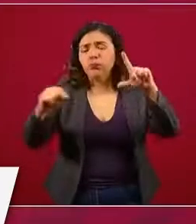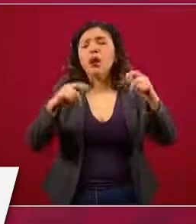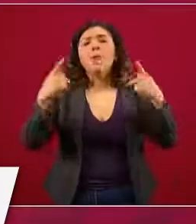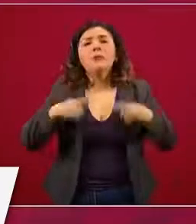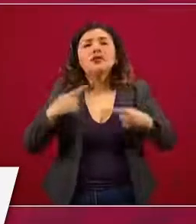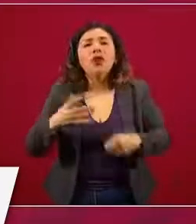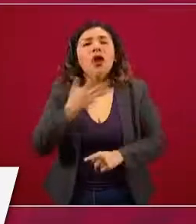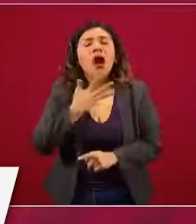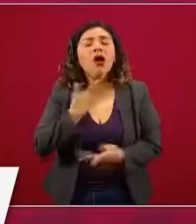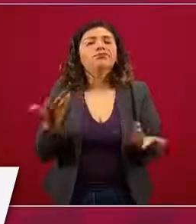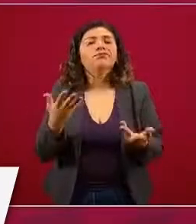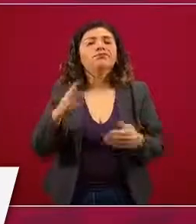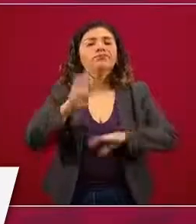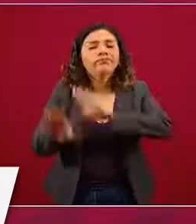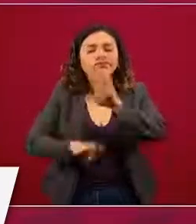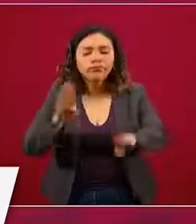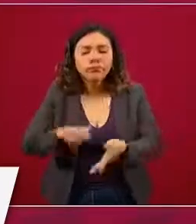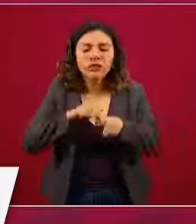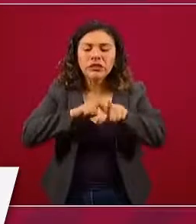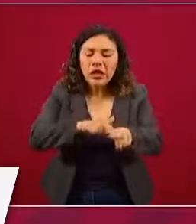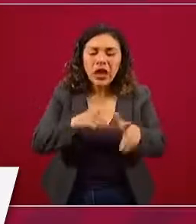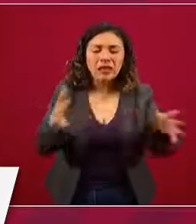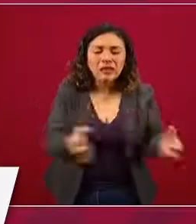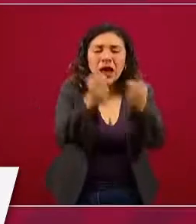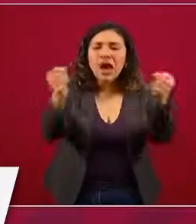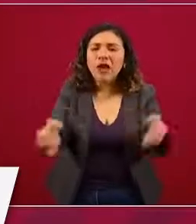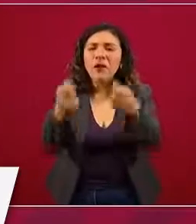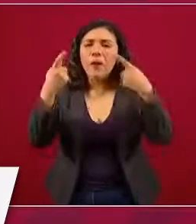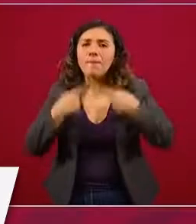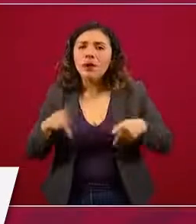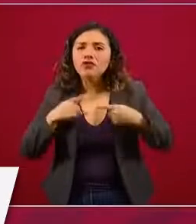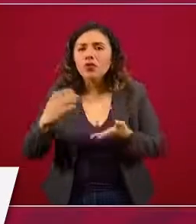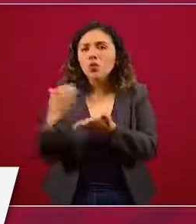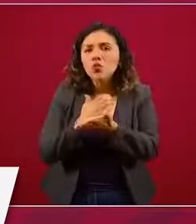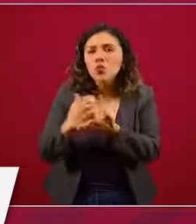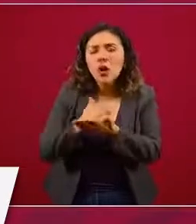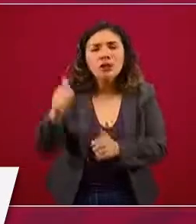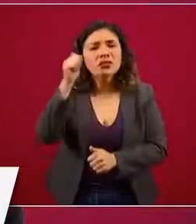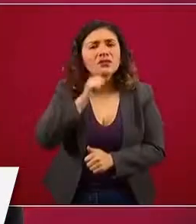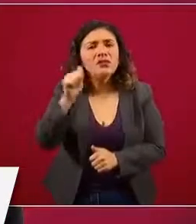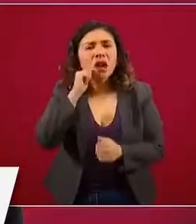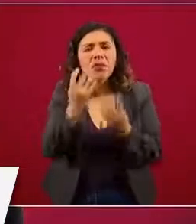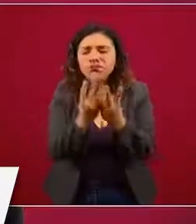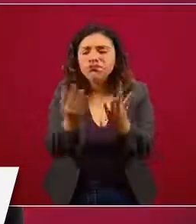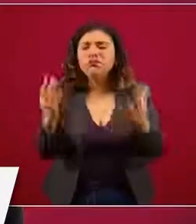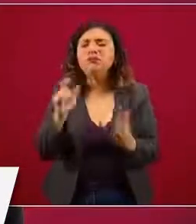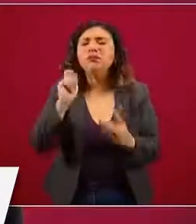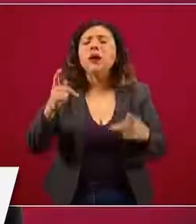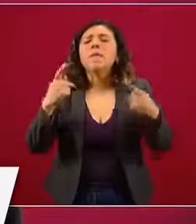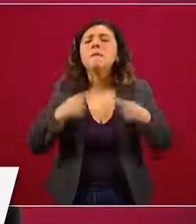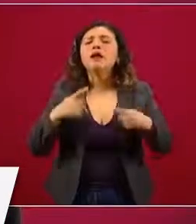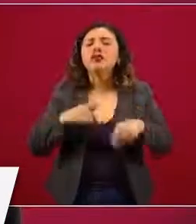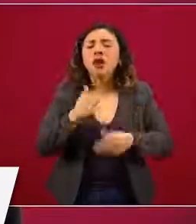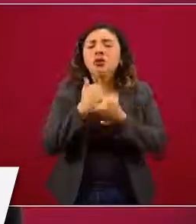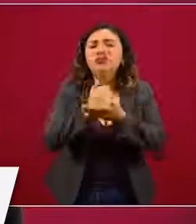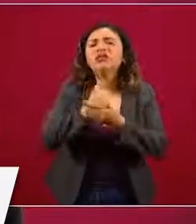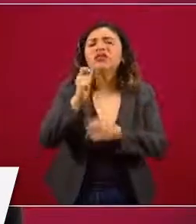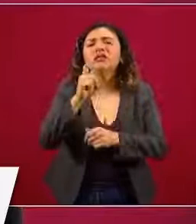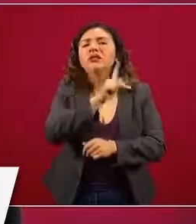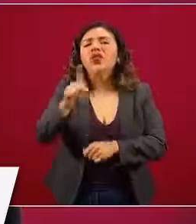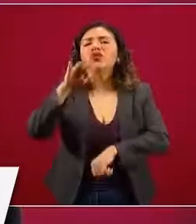su vida, siguen salvando vidas, siempre al frente que son los profesionistas de la salud.